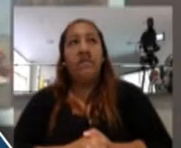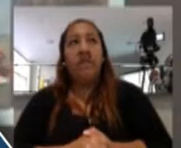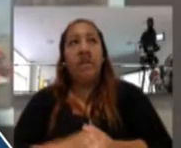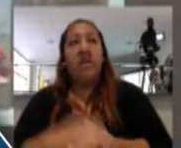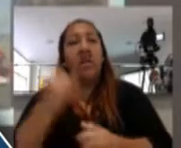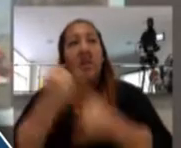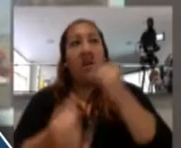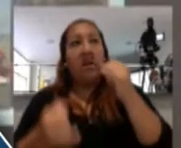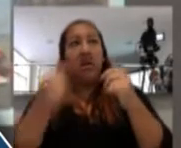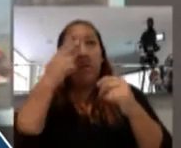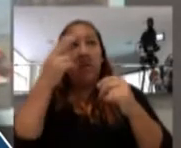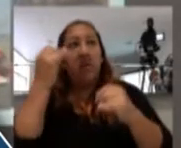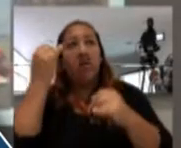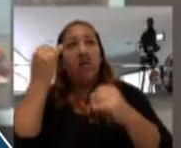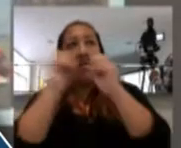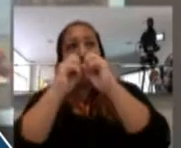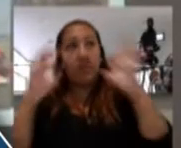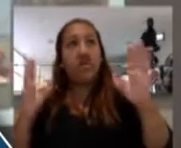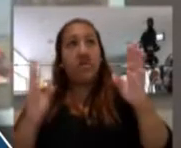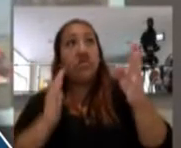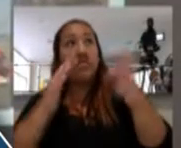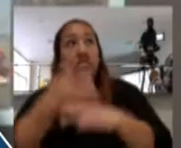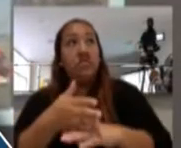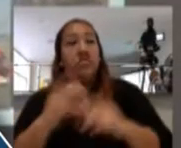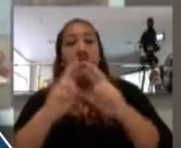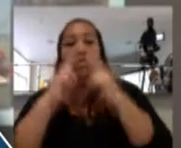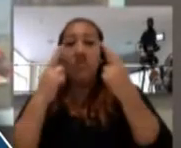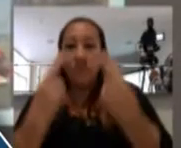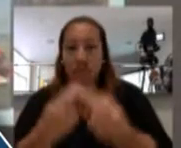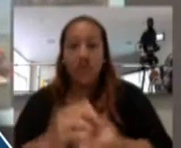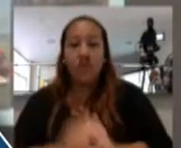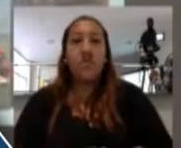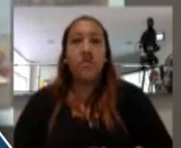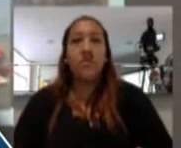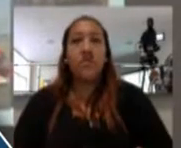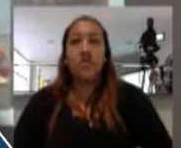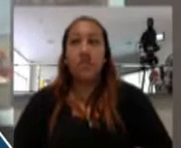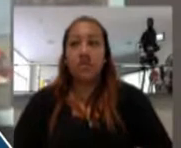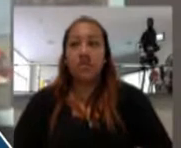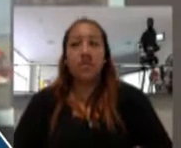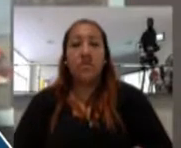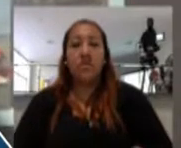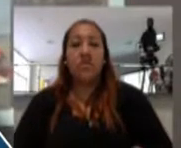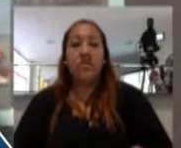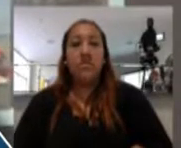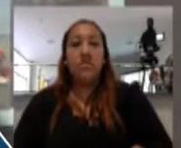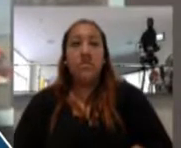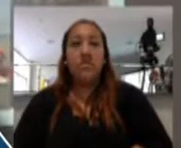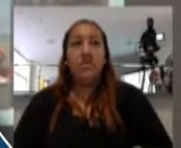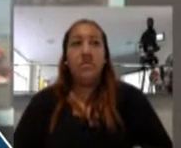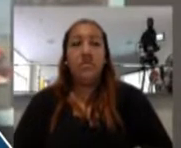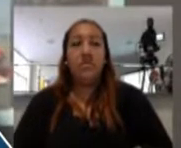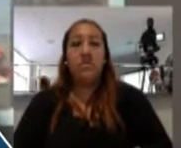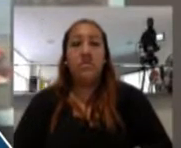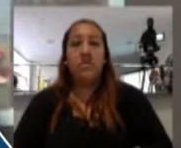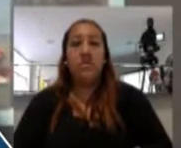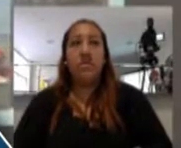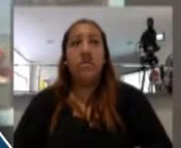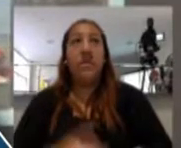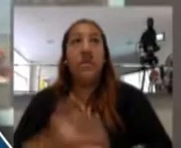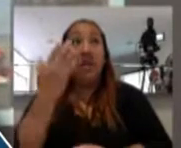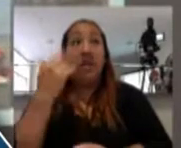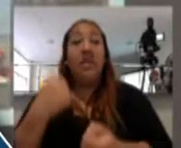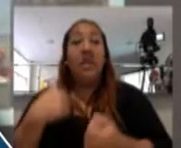día, digamos, de actividades directas, tuvimos la